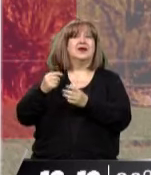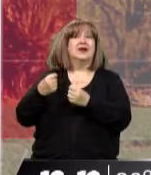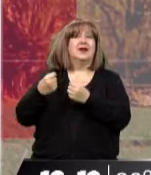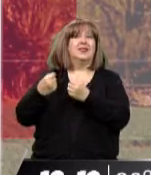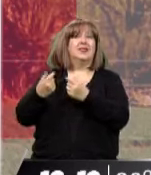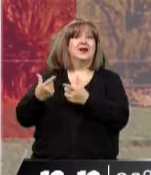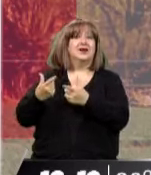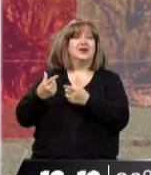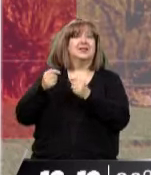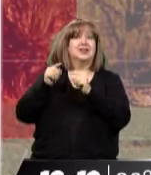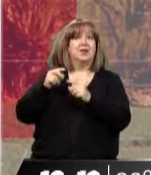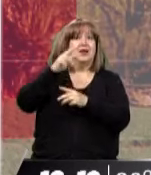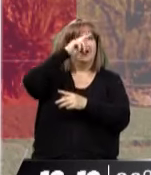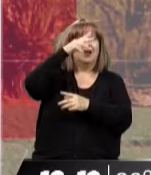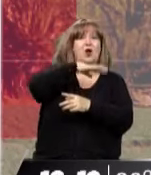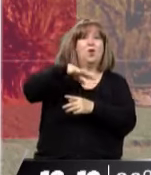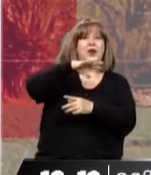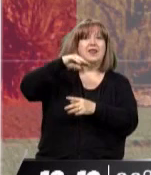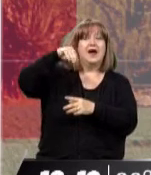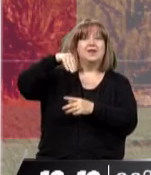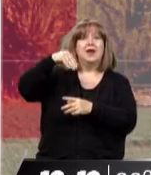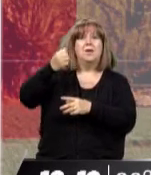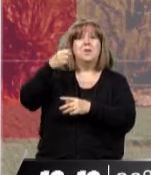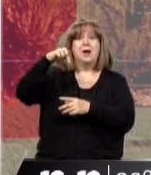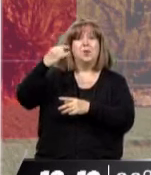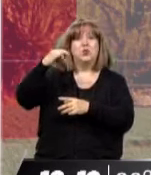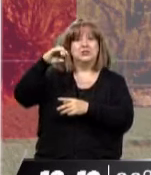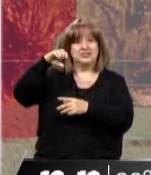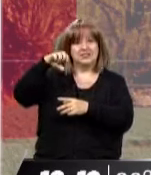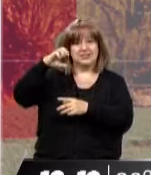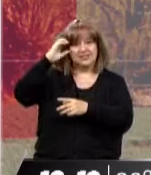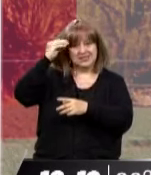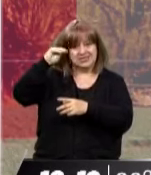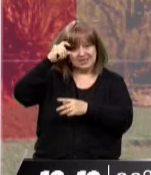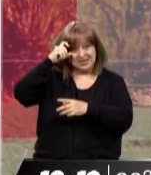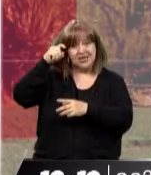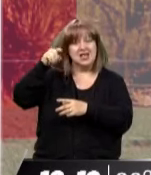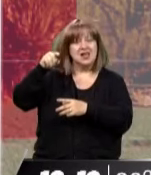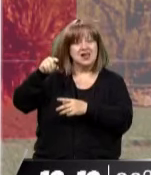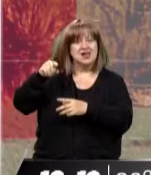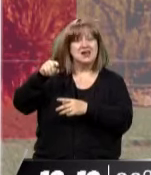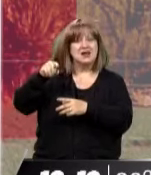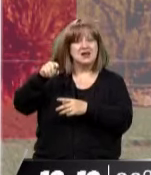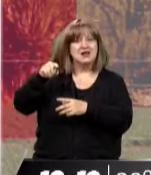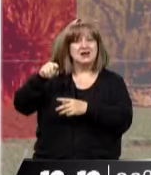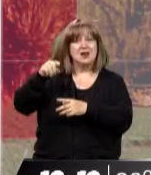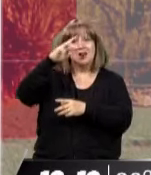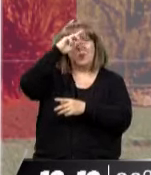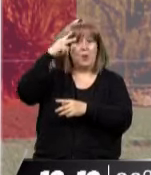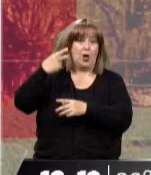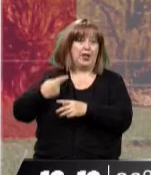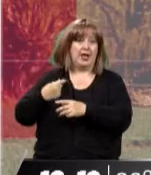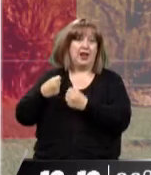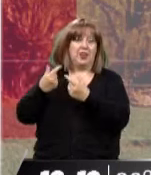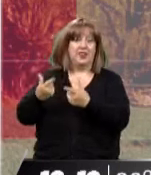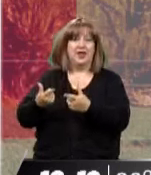autopercibidos mapuches. Esto dice, un poco en línea con lo que había dicho... Claro, siguiendo con lo primero